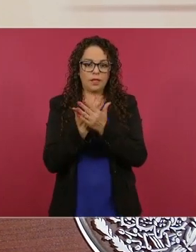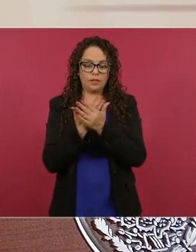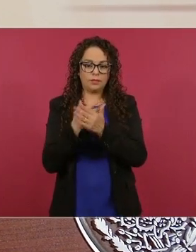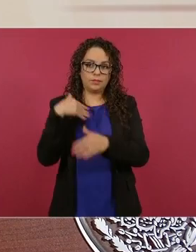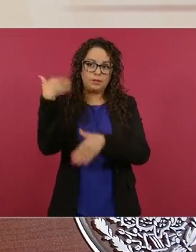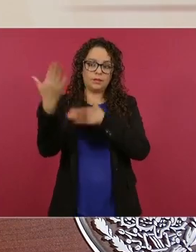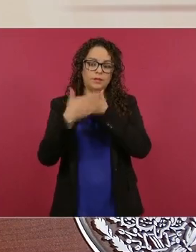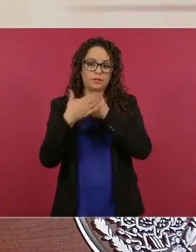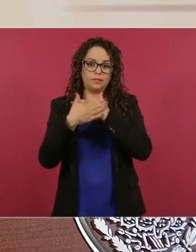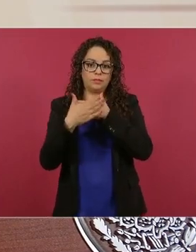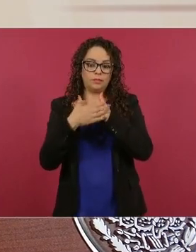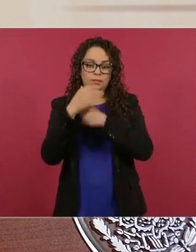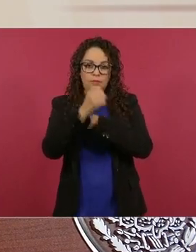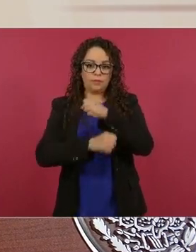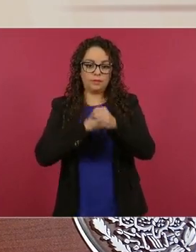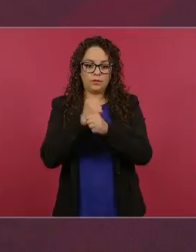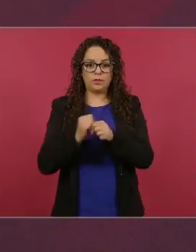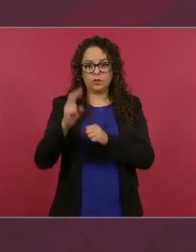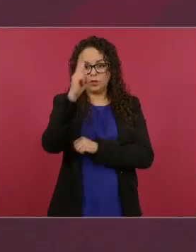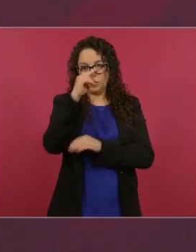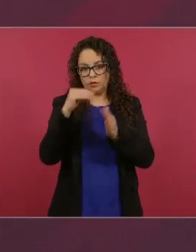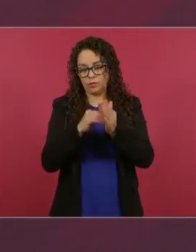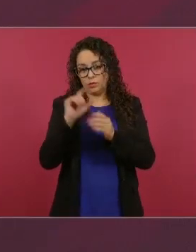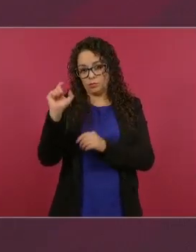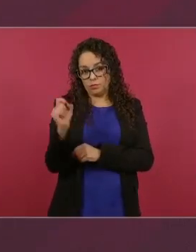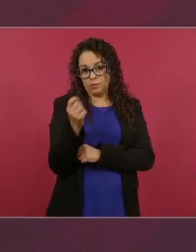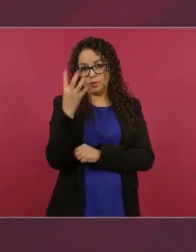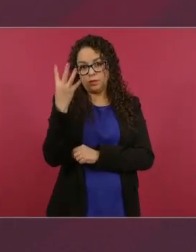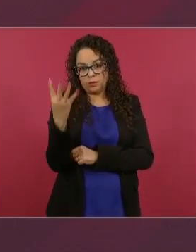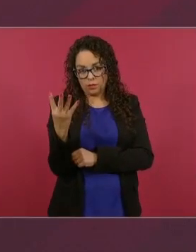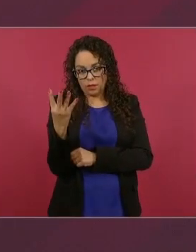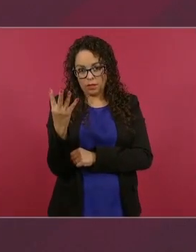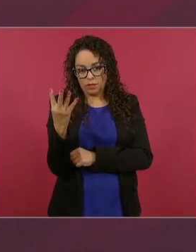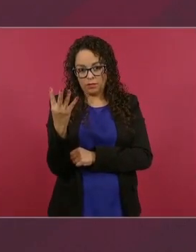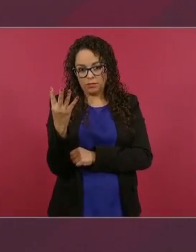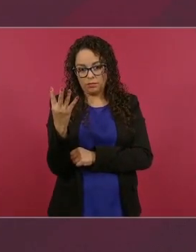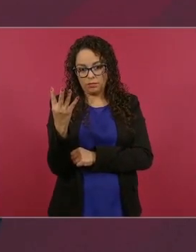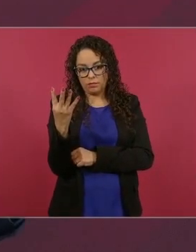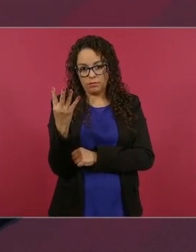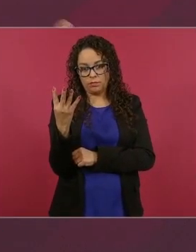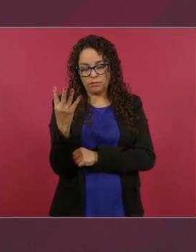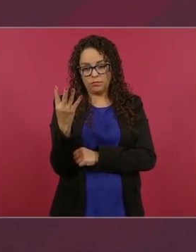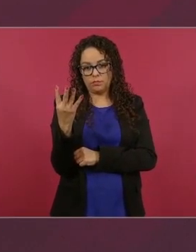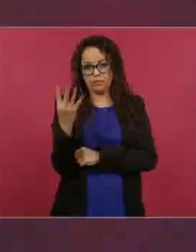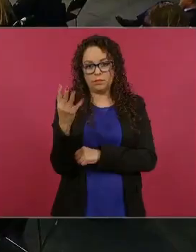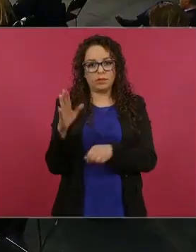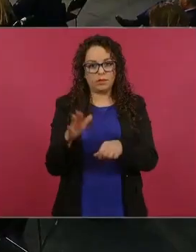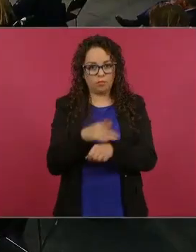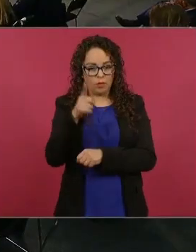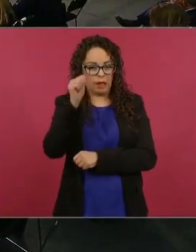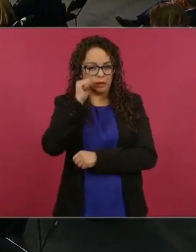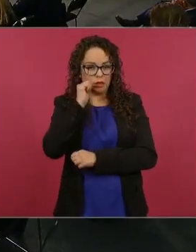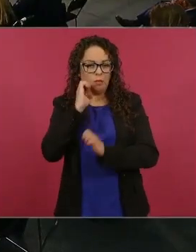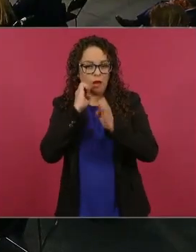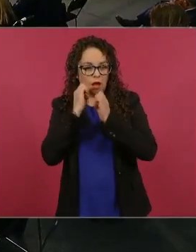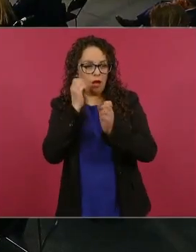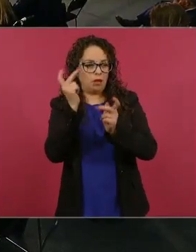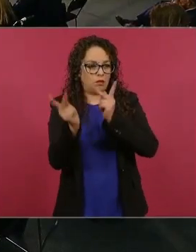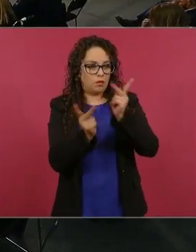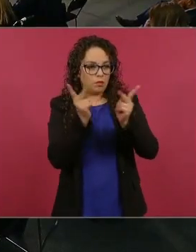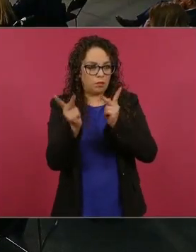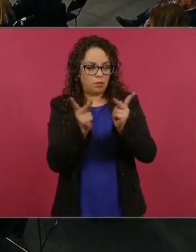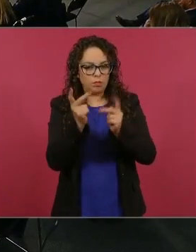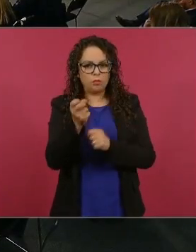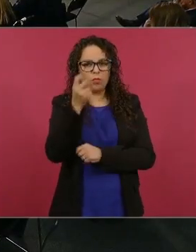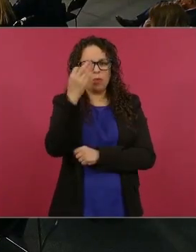próximo se levanta porque es cada dos años y se da a conocer en el 25 y del 22